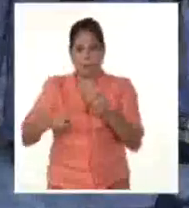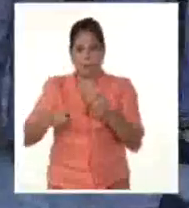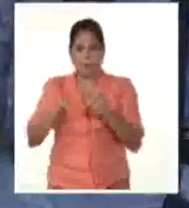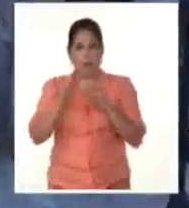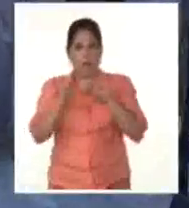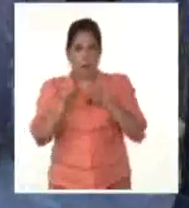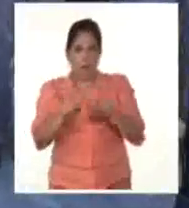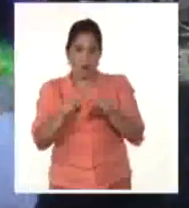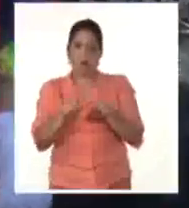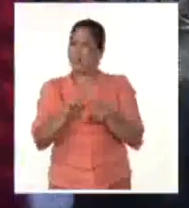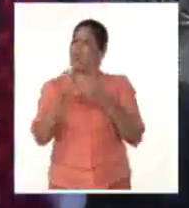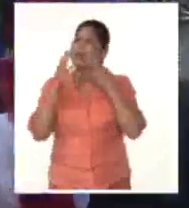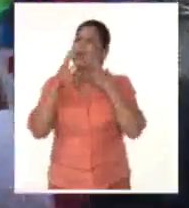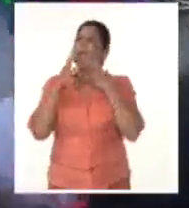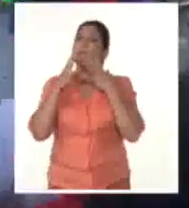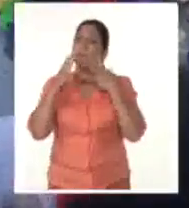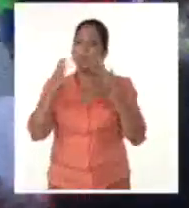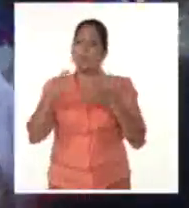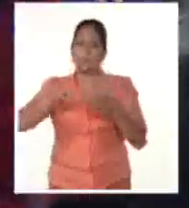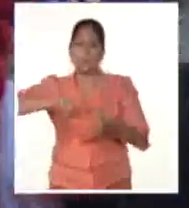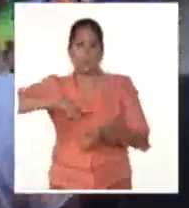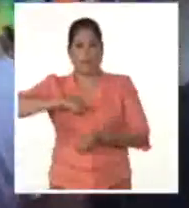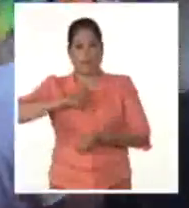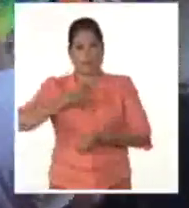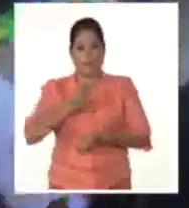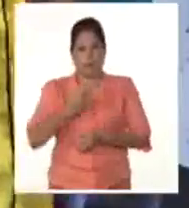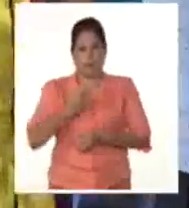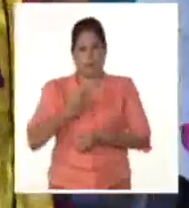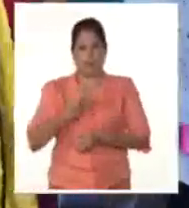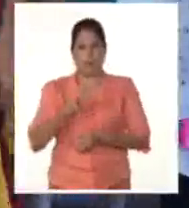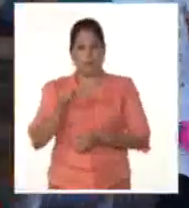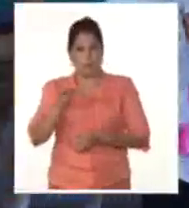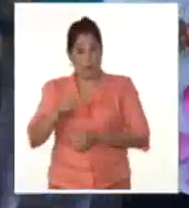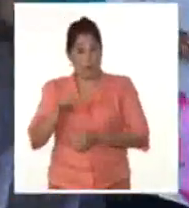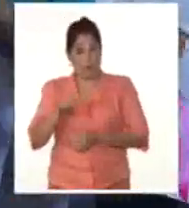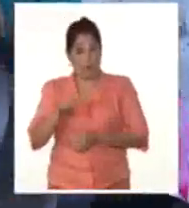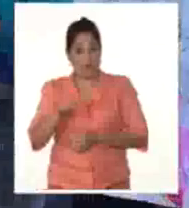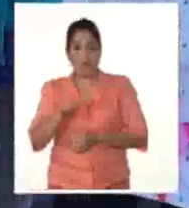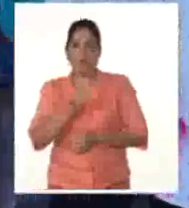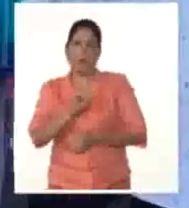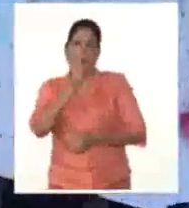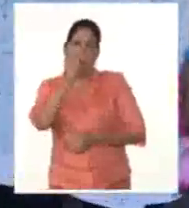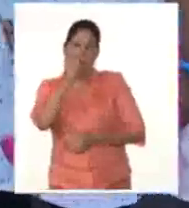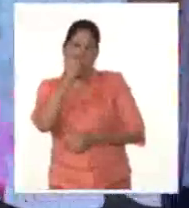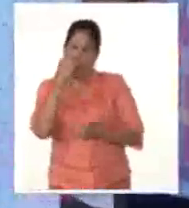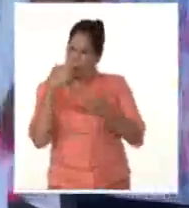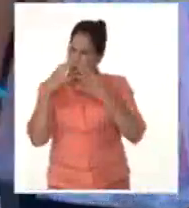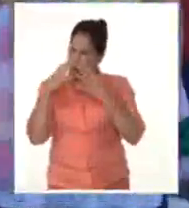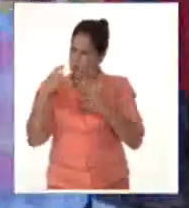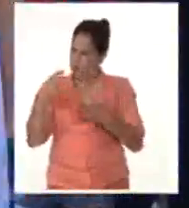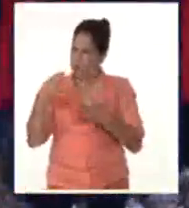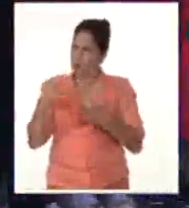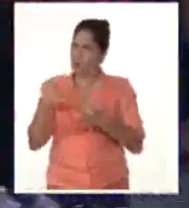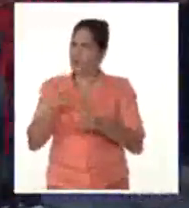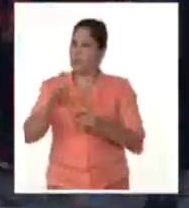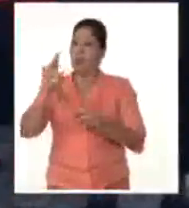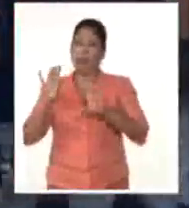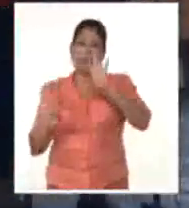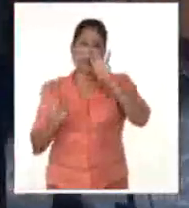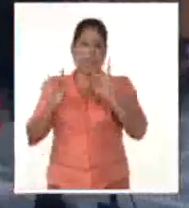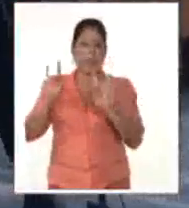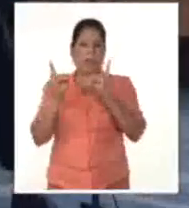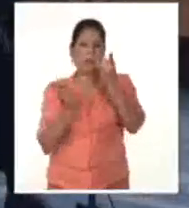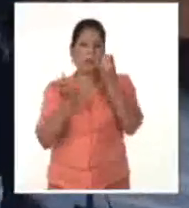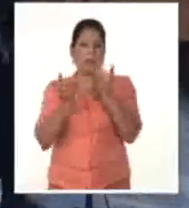que, considerado el más importante de las artes escénicas aquí, honra esta vez al maestro Juan González Fife y al guiñol Pequeño Príncipe.